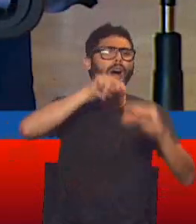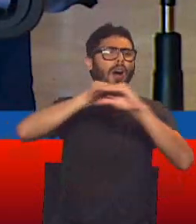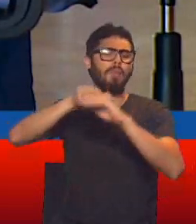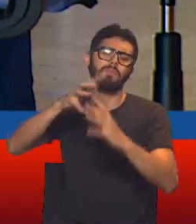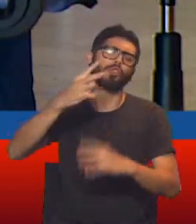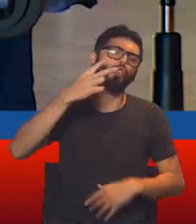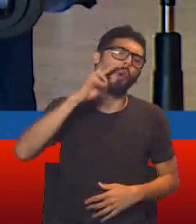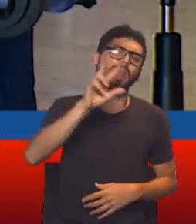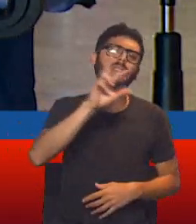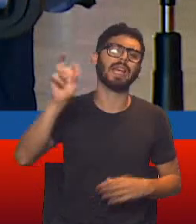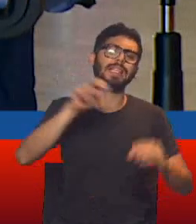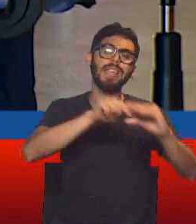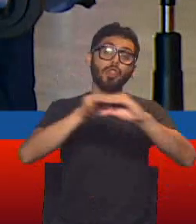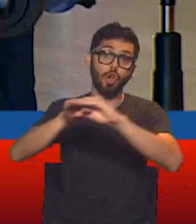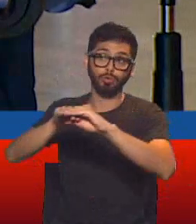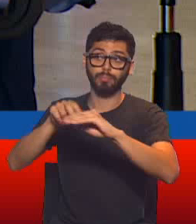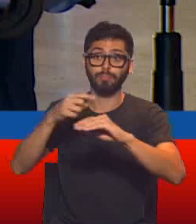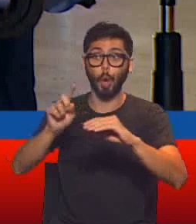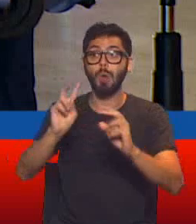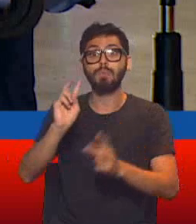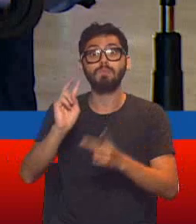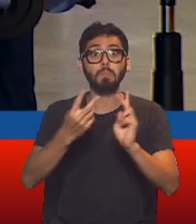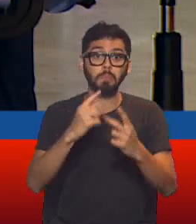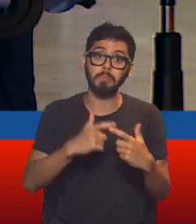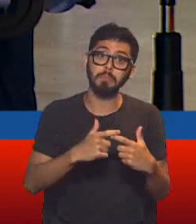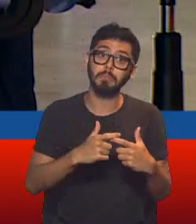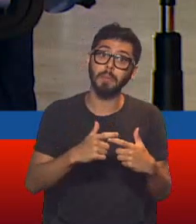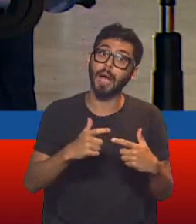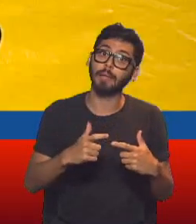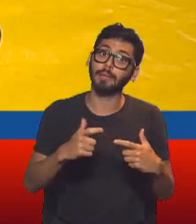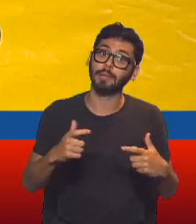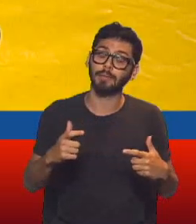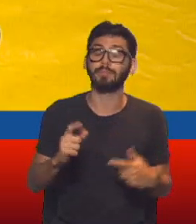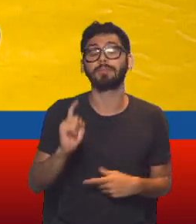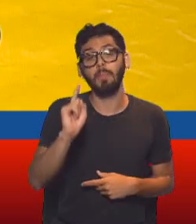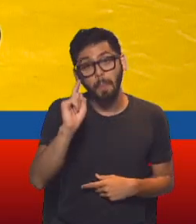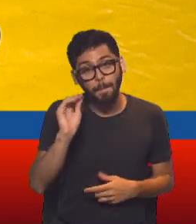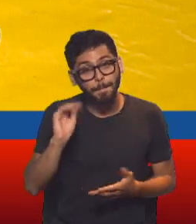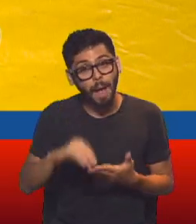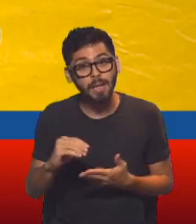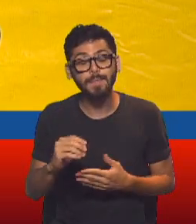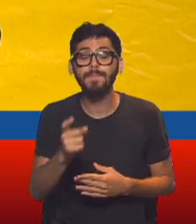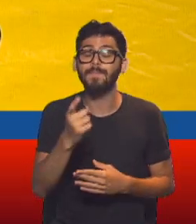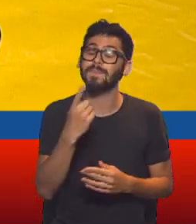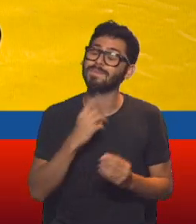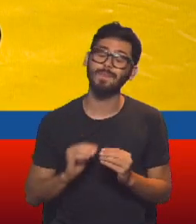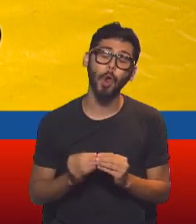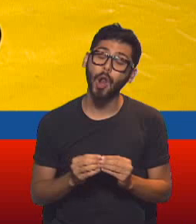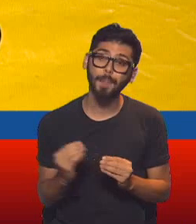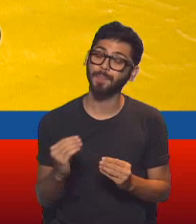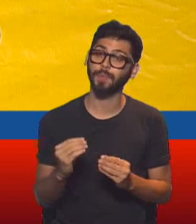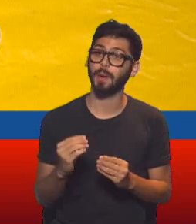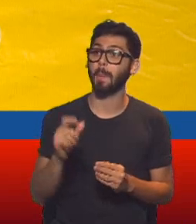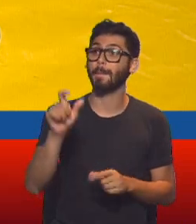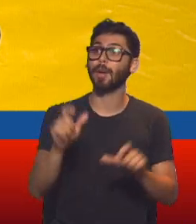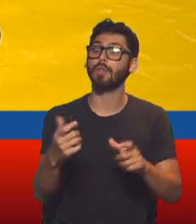están aumentando los fallecidos. No solo eso, tenemos un problema. Pacientes que vienen a la